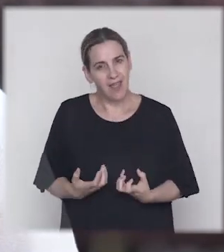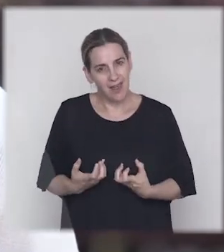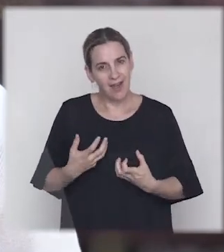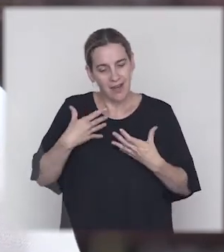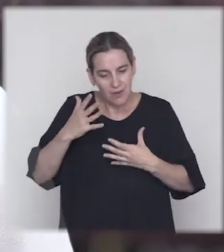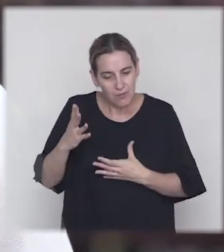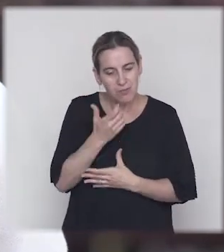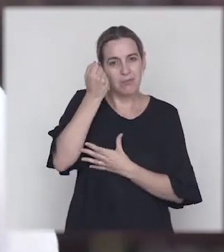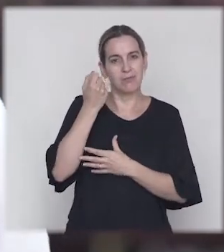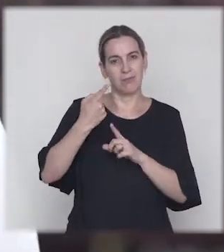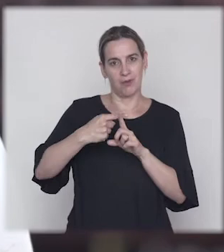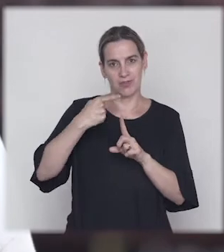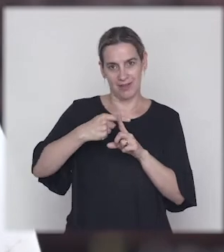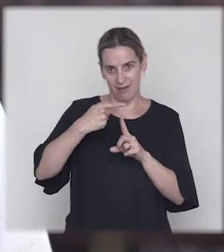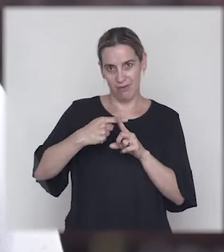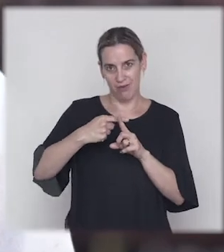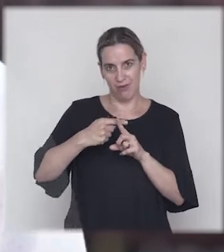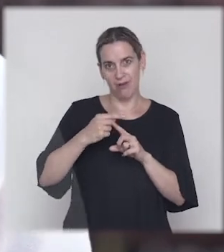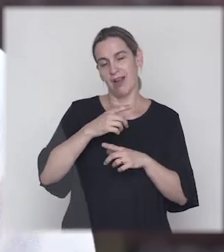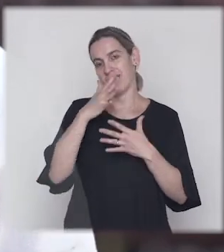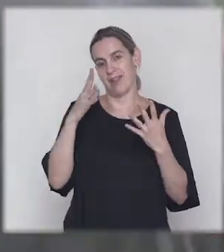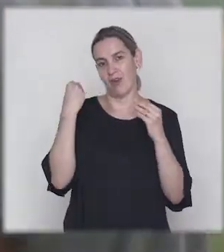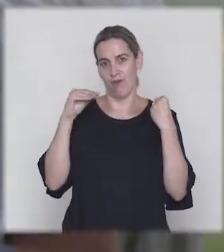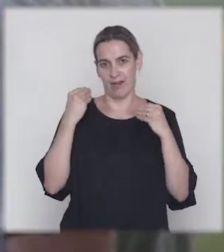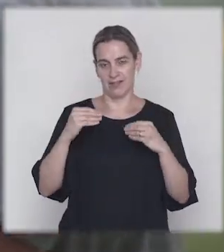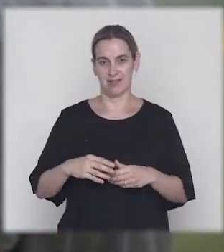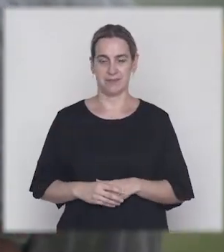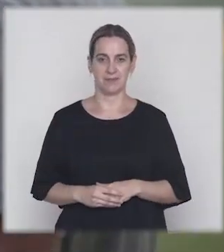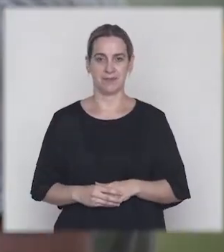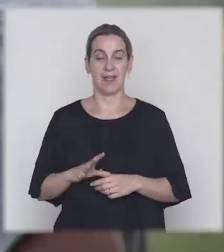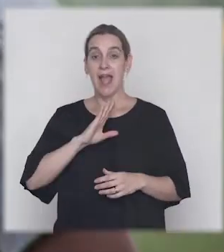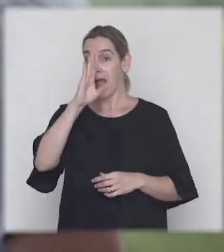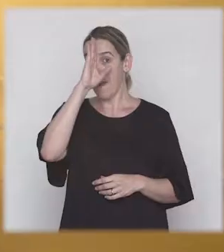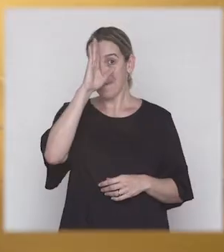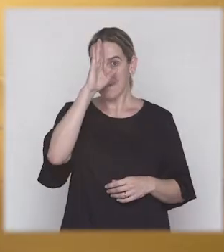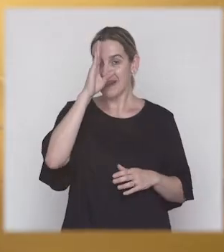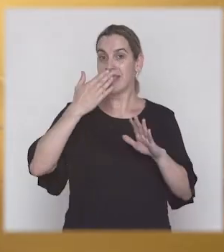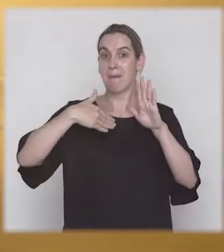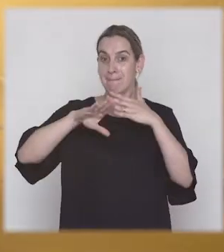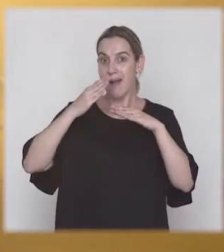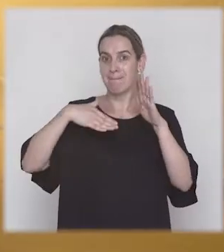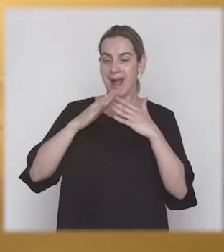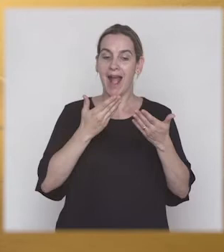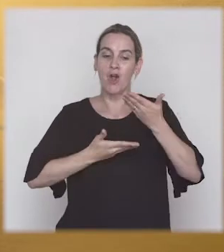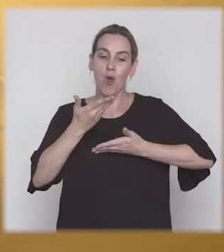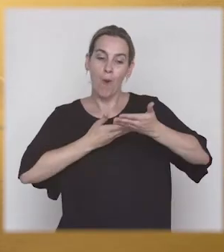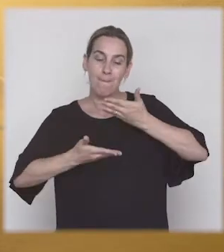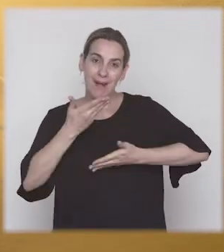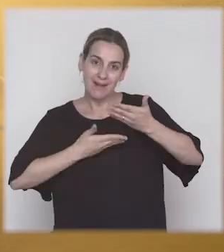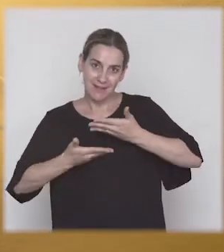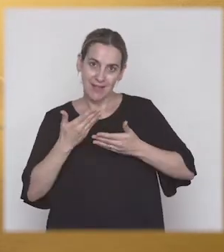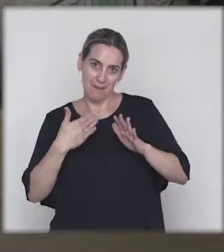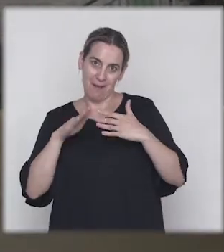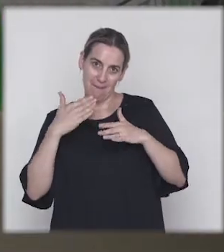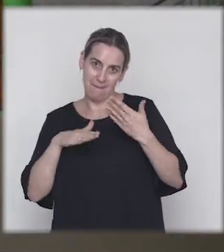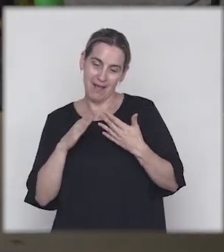de rescatar lo positivo de las adolescencias. Aprendí, aprendí más a compartir con lo que hice y